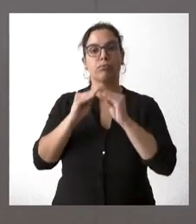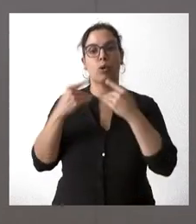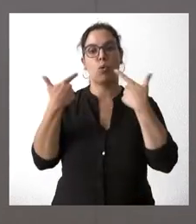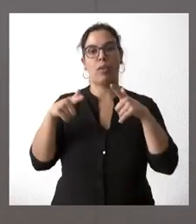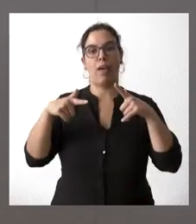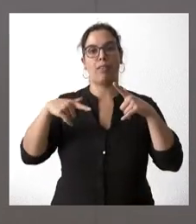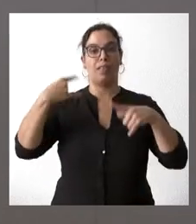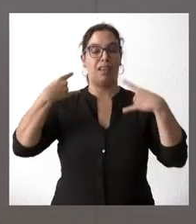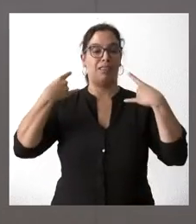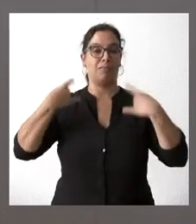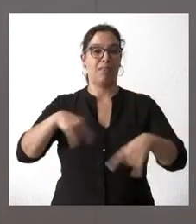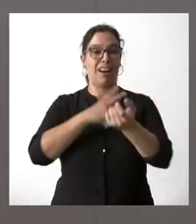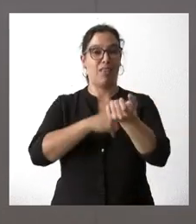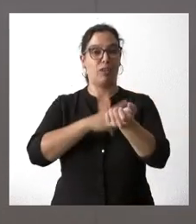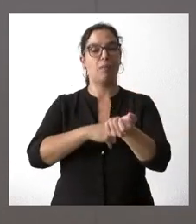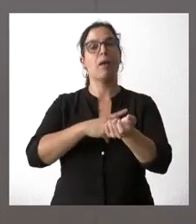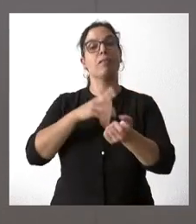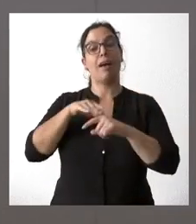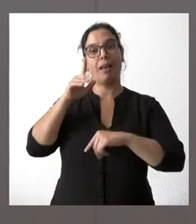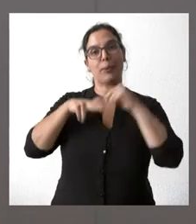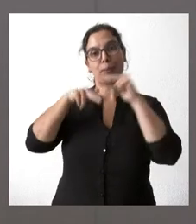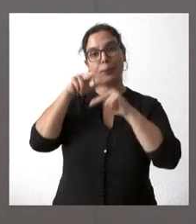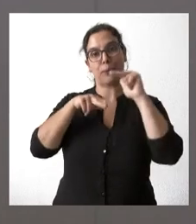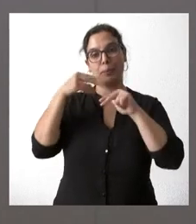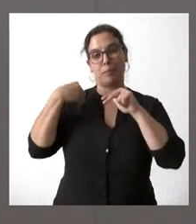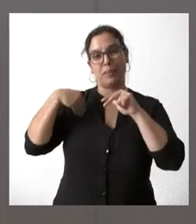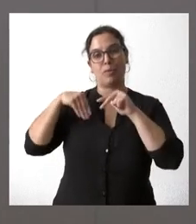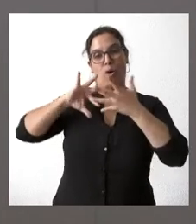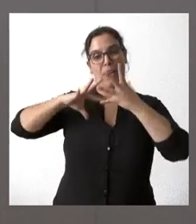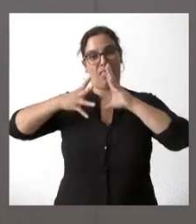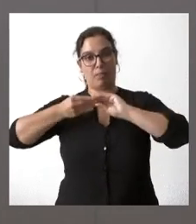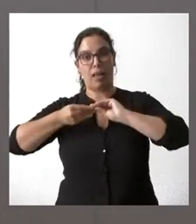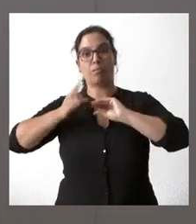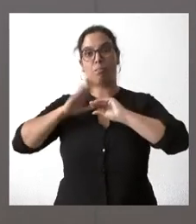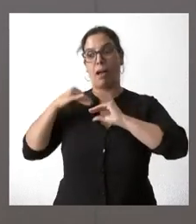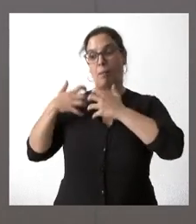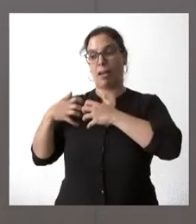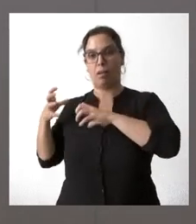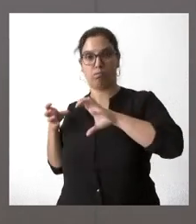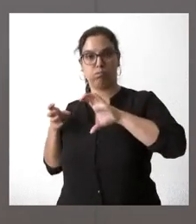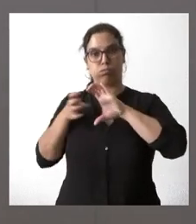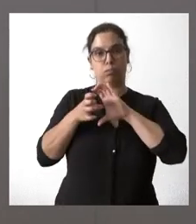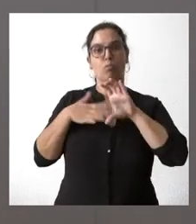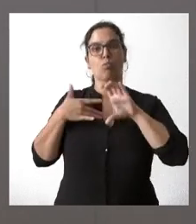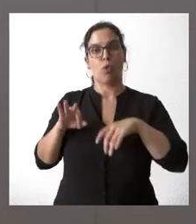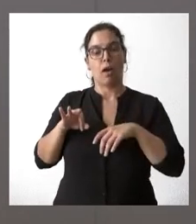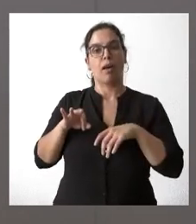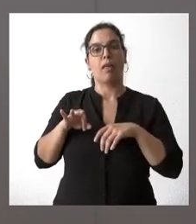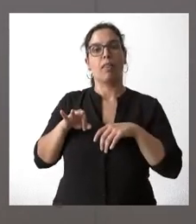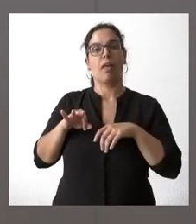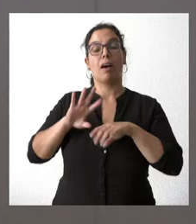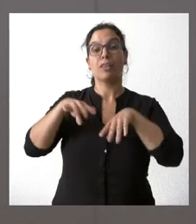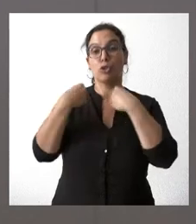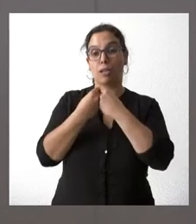radioterapia, donde la construcción de los búnkeres correspondientes llevan incorporado este acelerador lineal por un